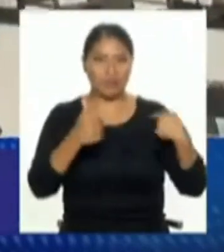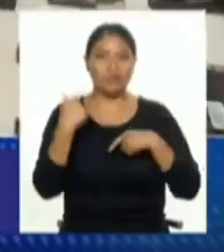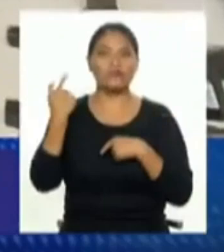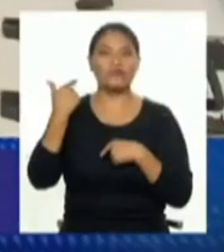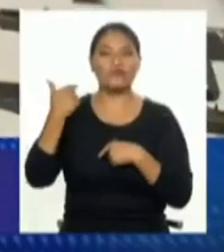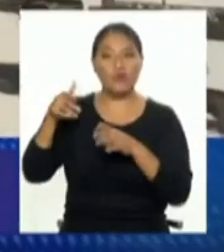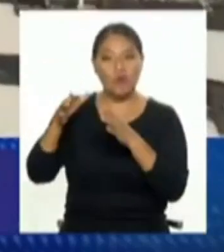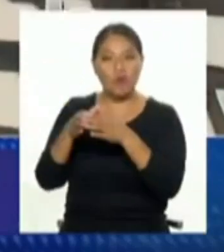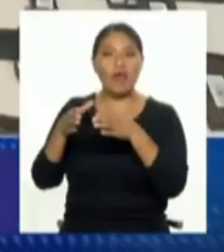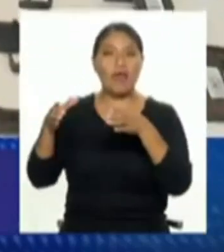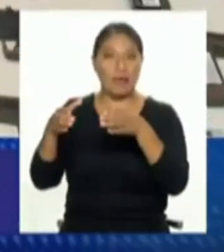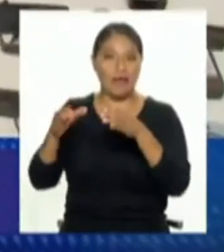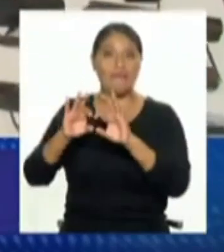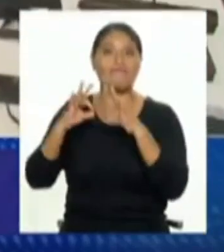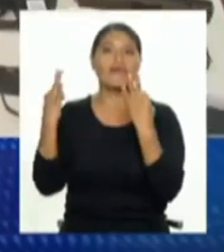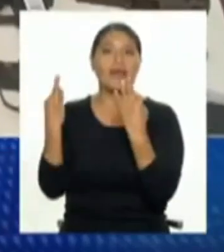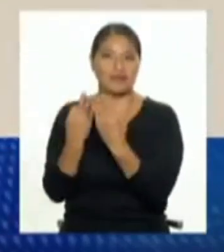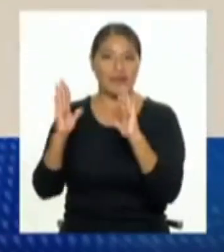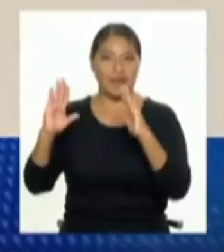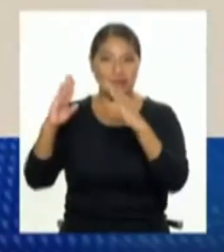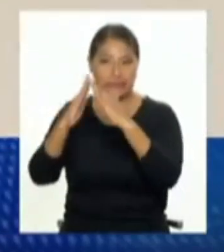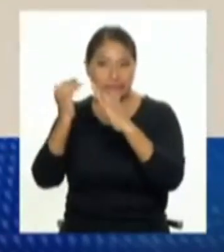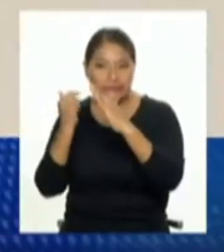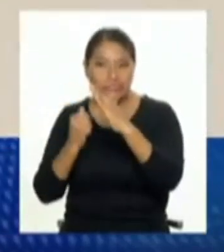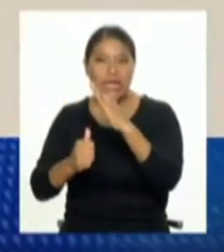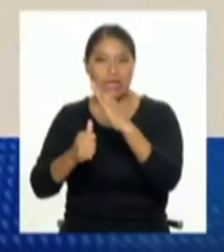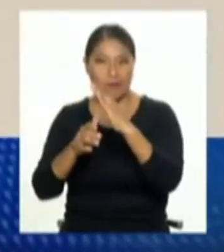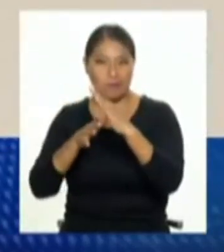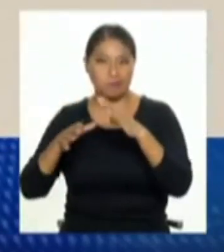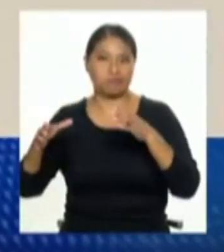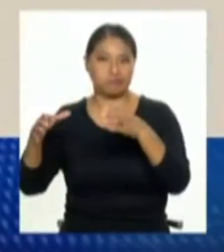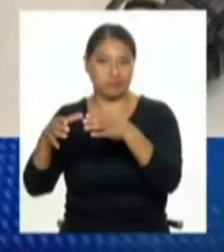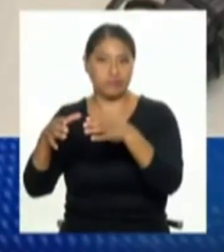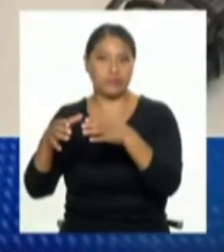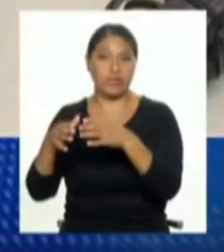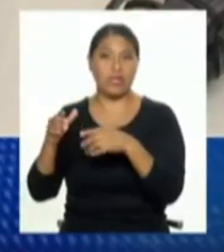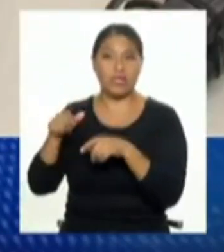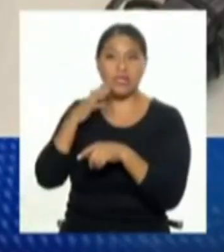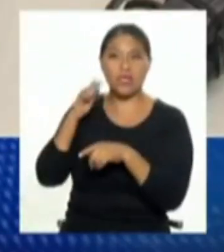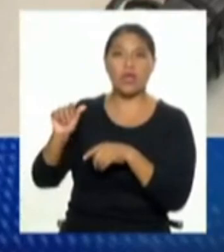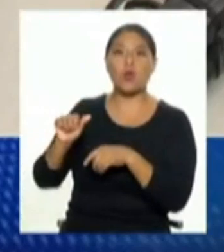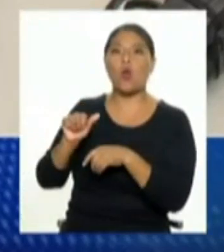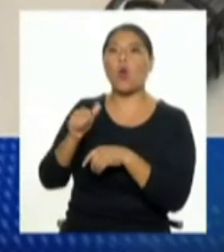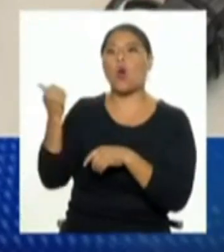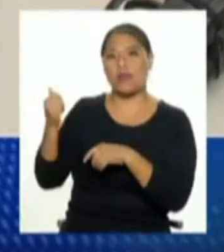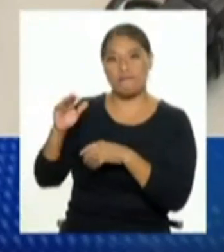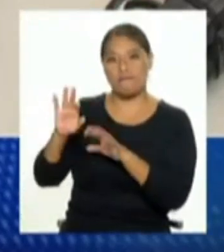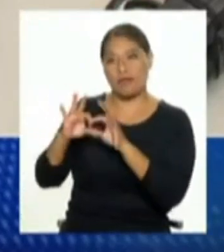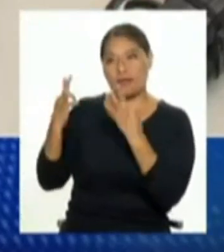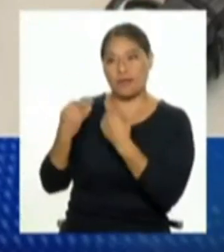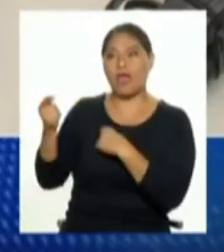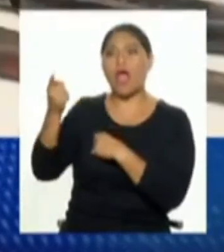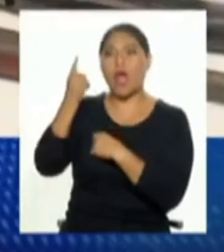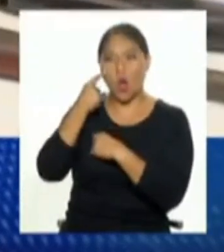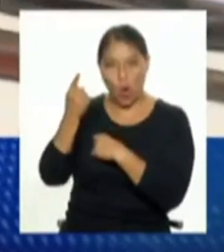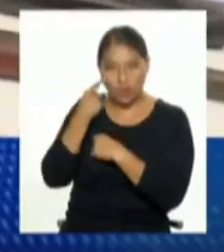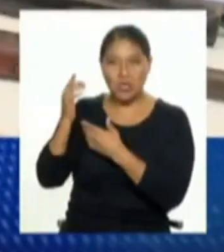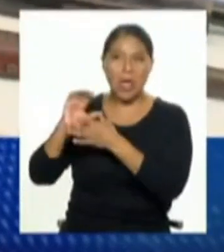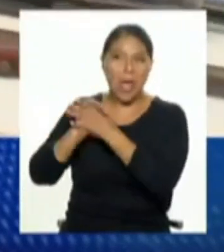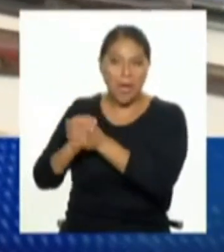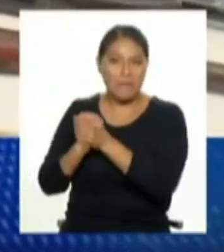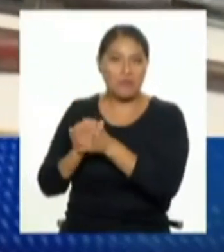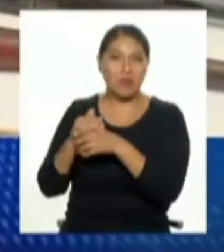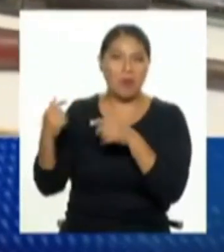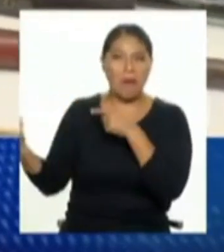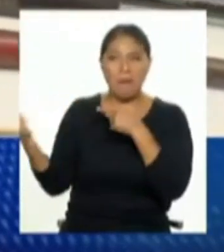la razón principal eran relaciones intrapersonales la mayor parte personas que no eran familia pero eran conocidos amigos no sé o a una